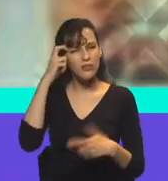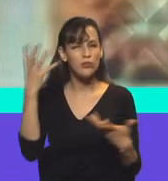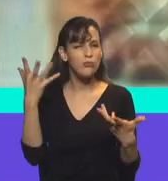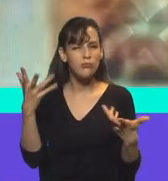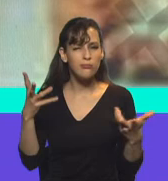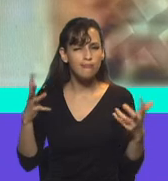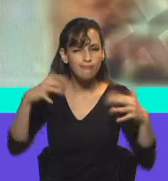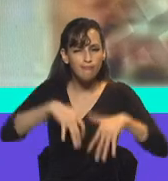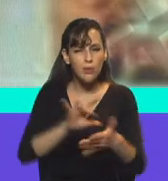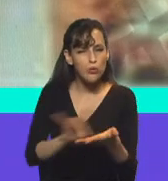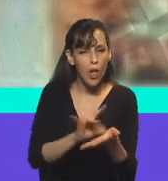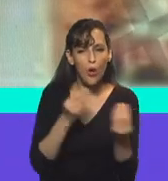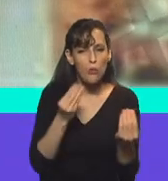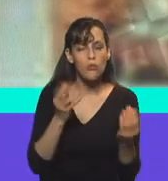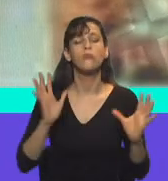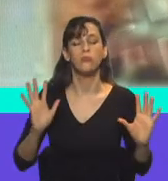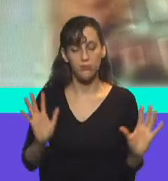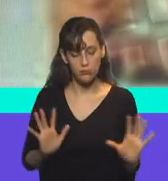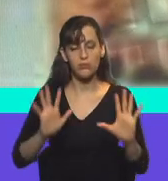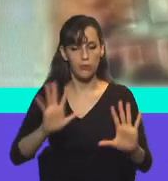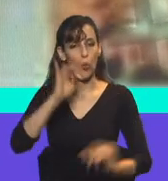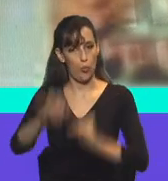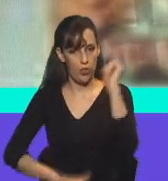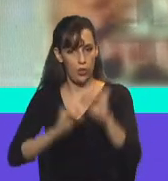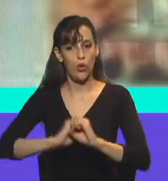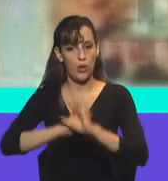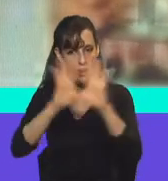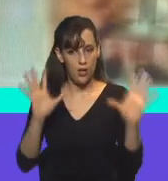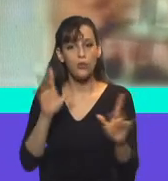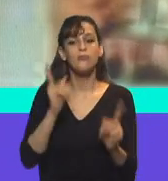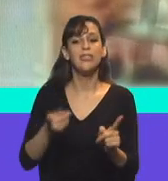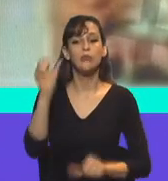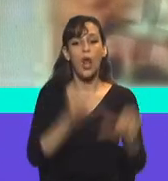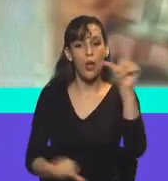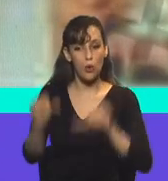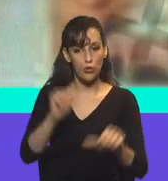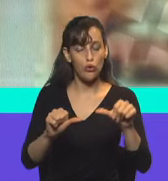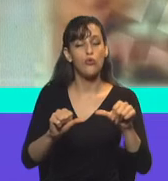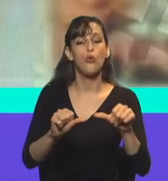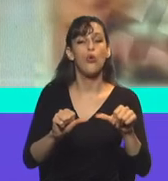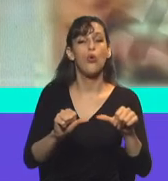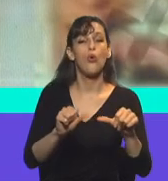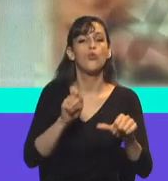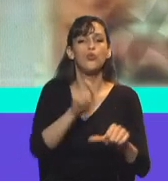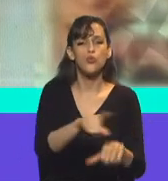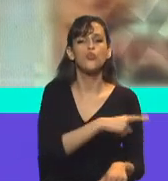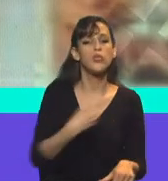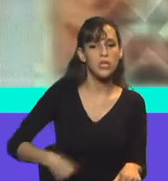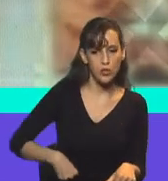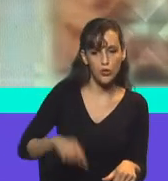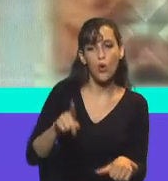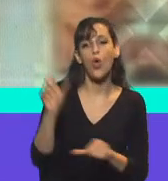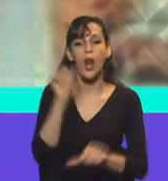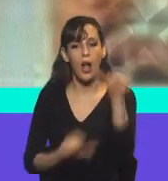a ser así. ¿Qué es lo que se acordó? Como el caso de los laboratorios chinos, como el laboratorio de